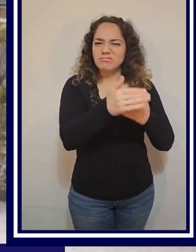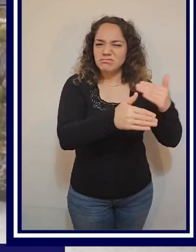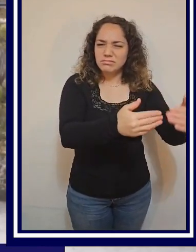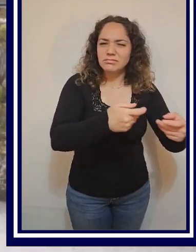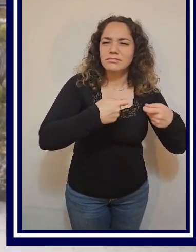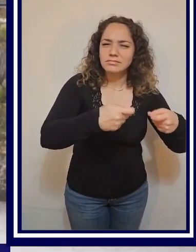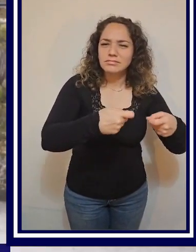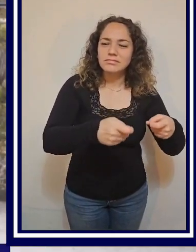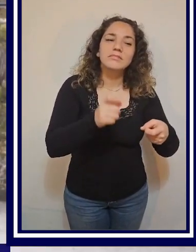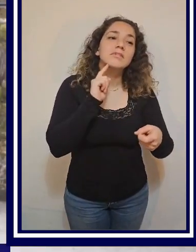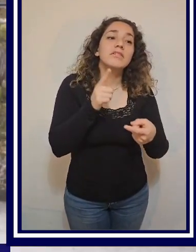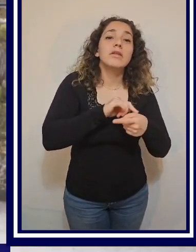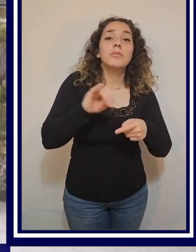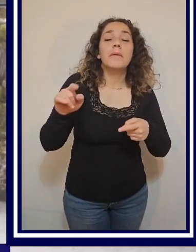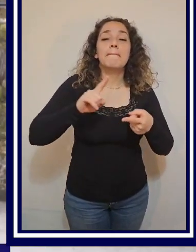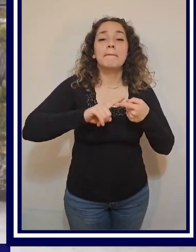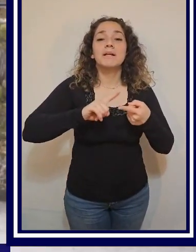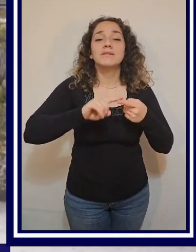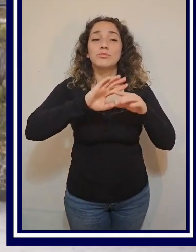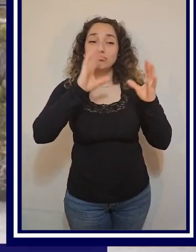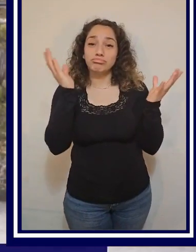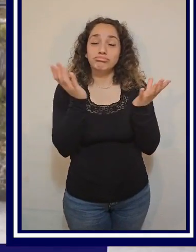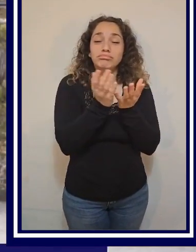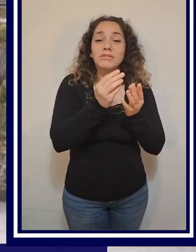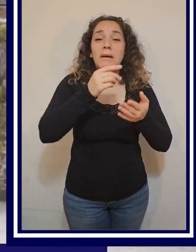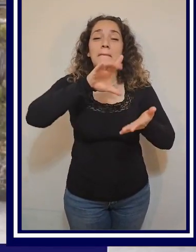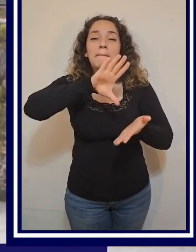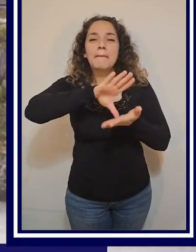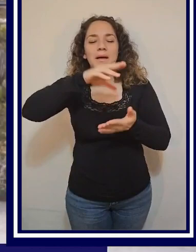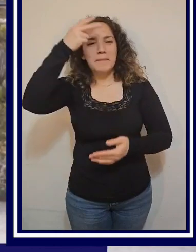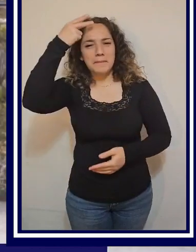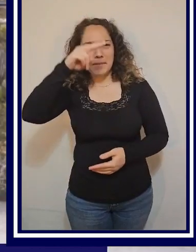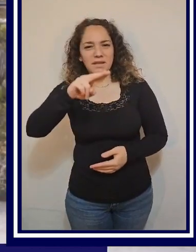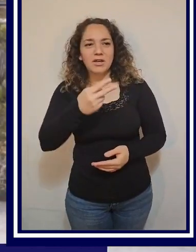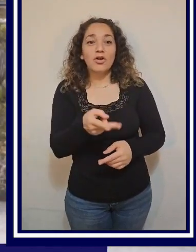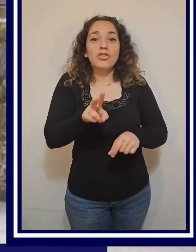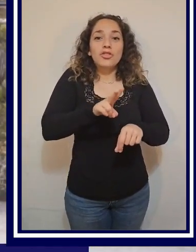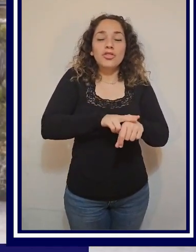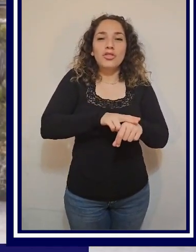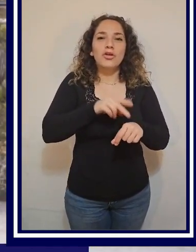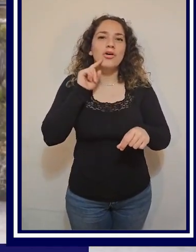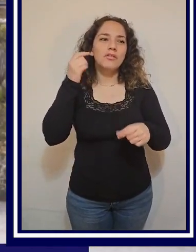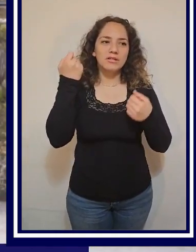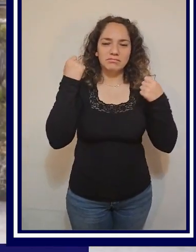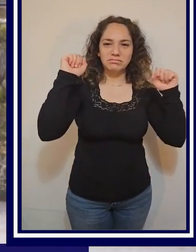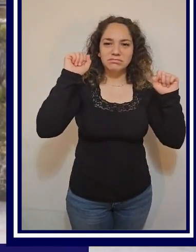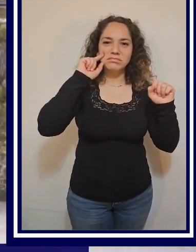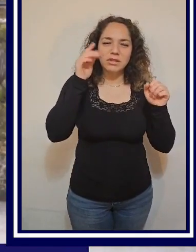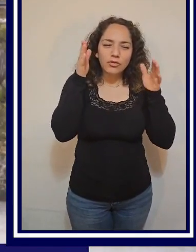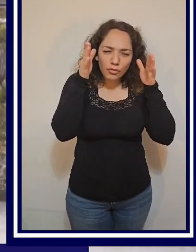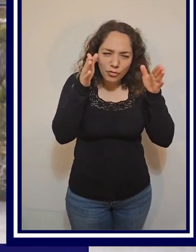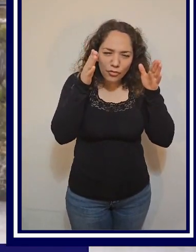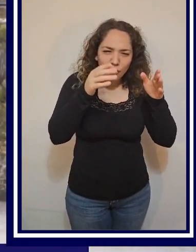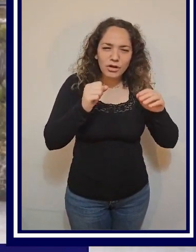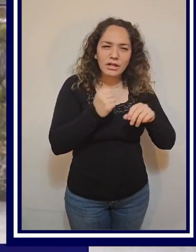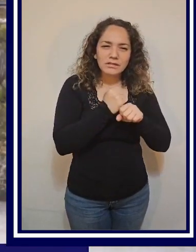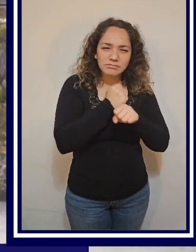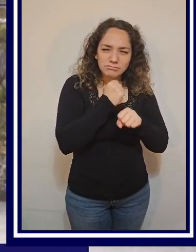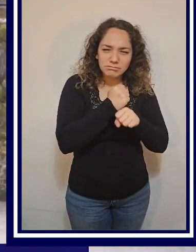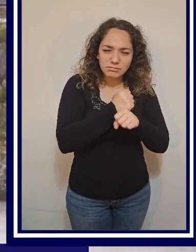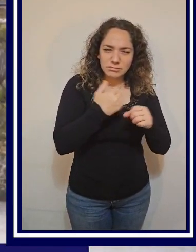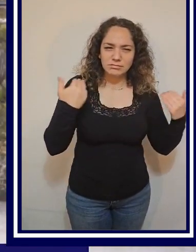dándole. Ahí fue que participé en el mundial en México, salí a darle campeona mundial porque me dediqué al 100% sola a entrenar.